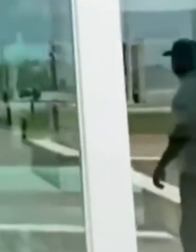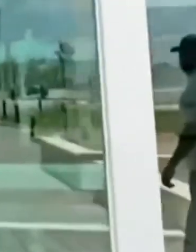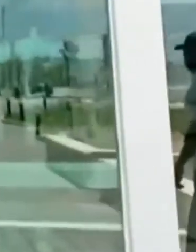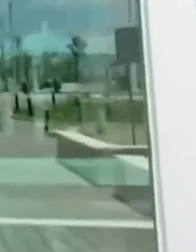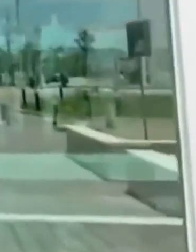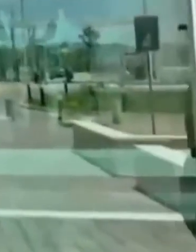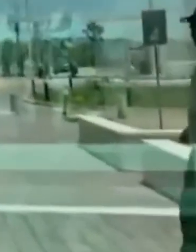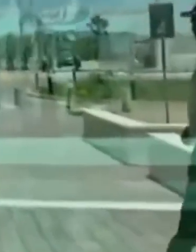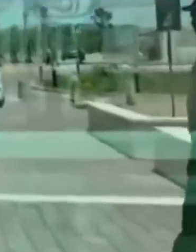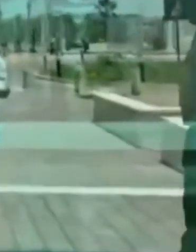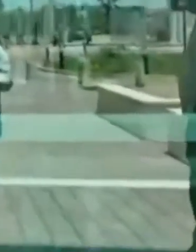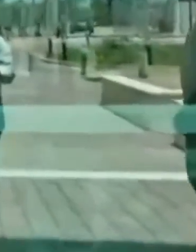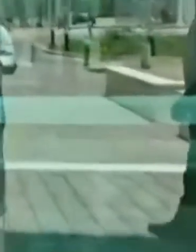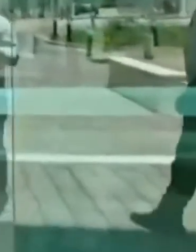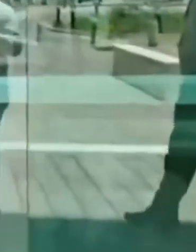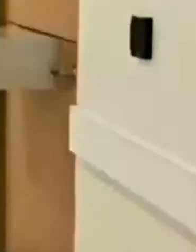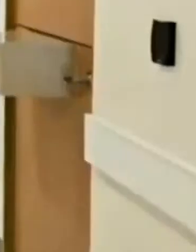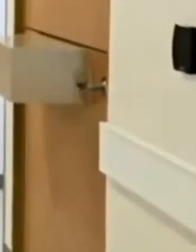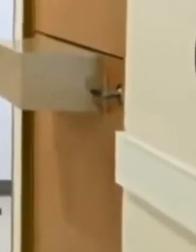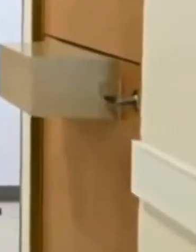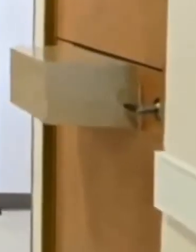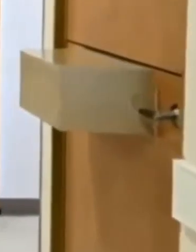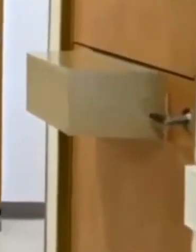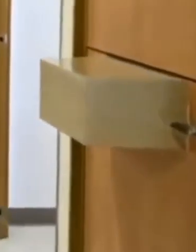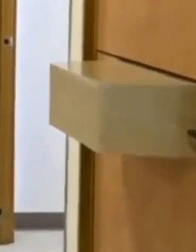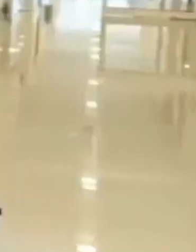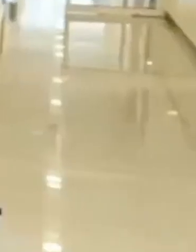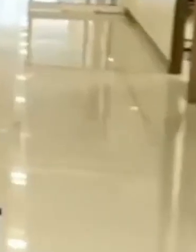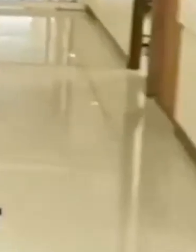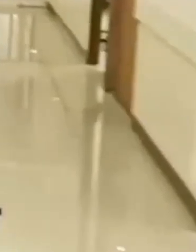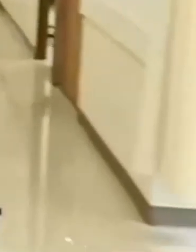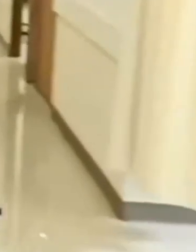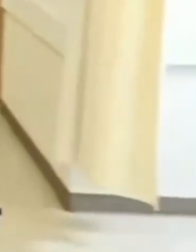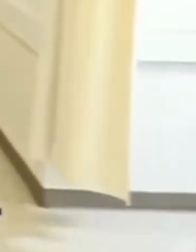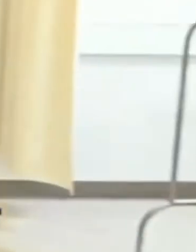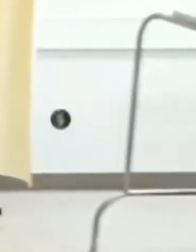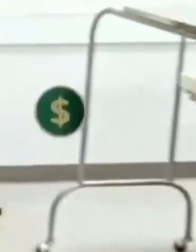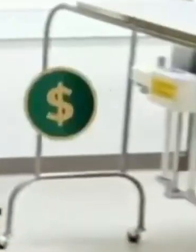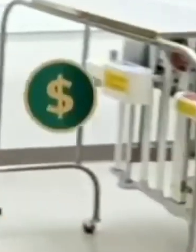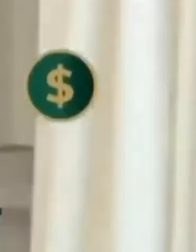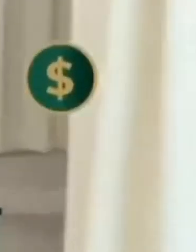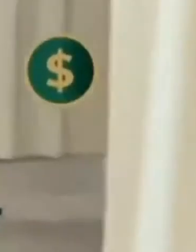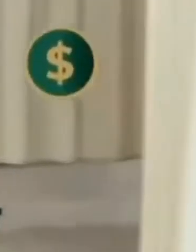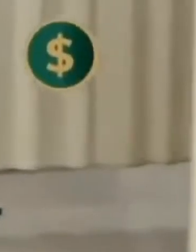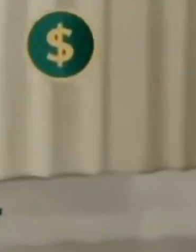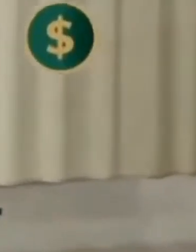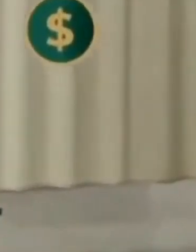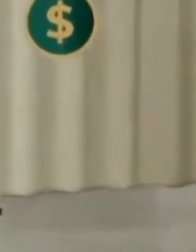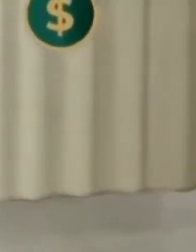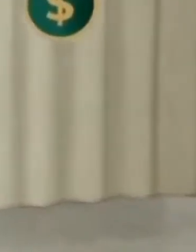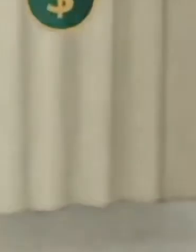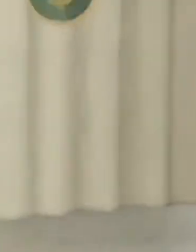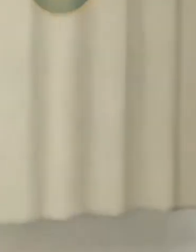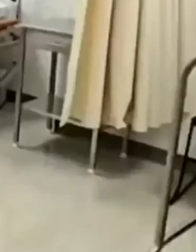En esta unidad hospitalaria de segundo nivel, se realizó una inversión superior a los 1.500 millones de pesos.